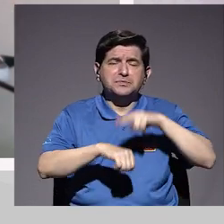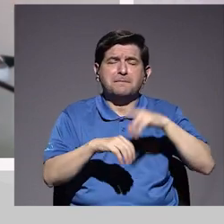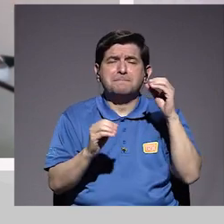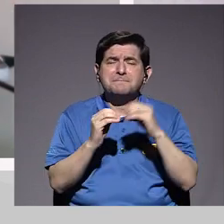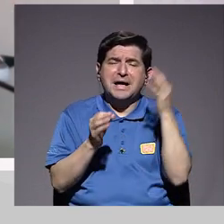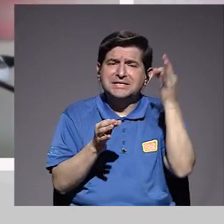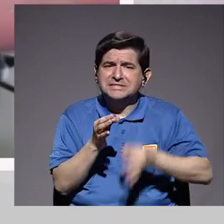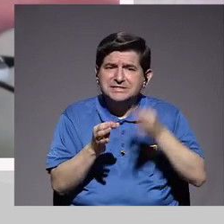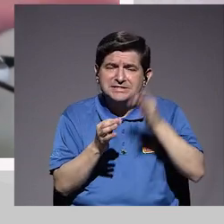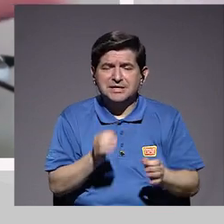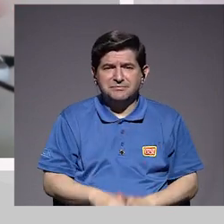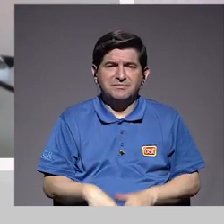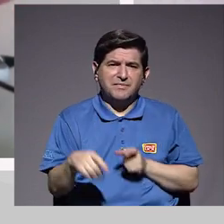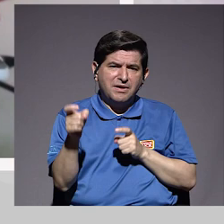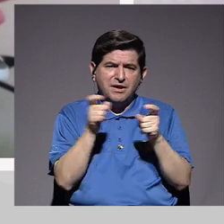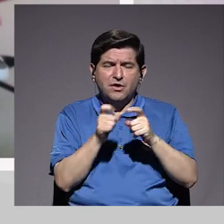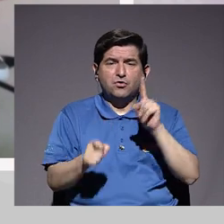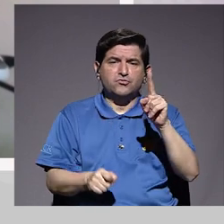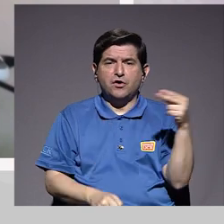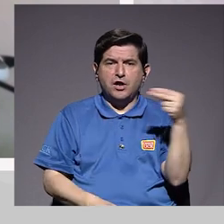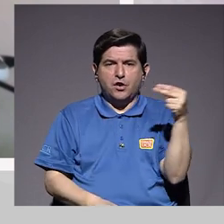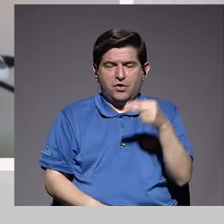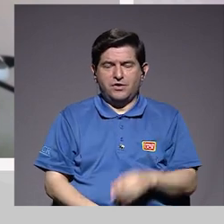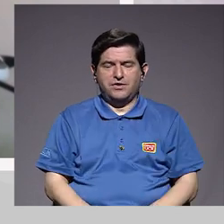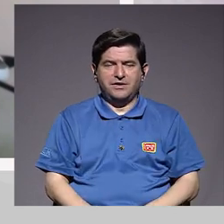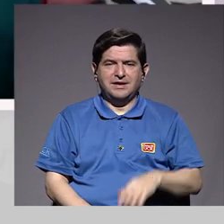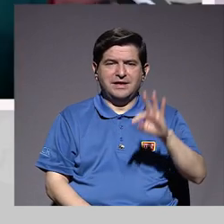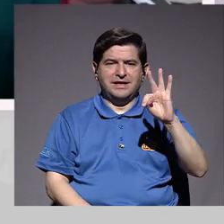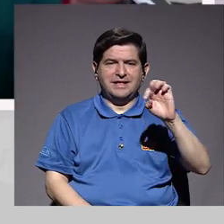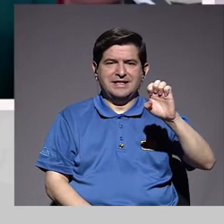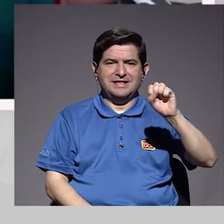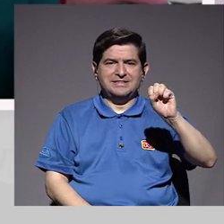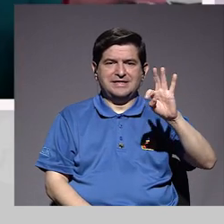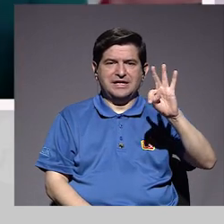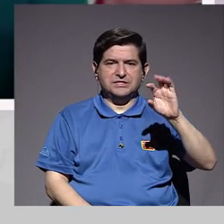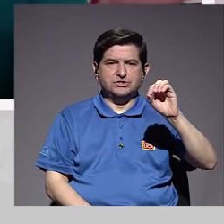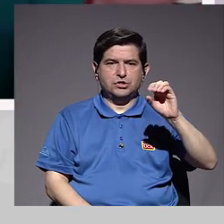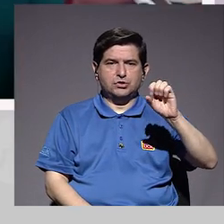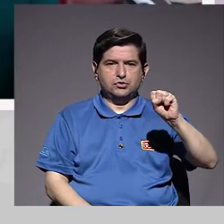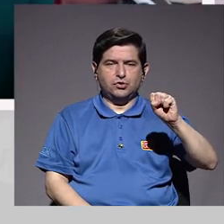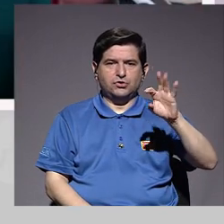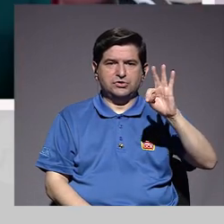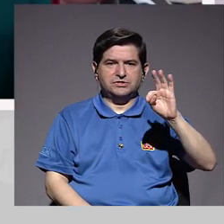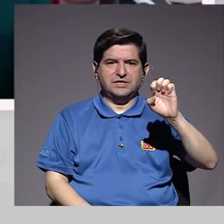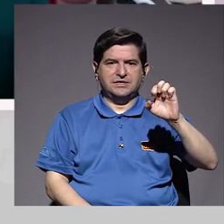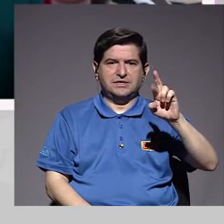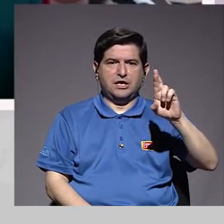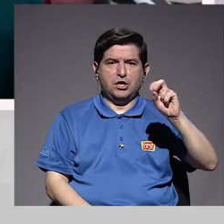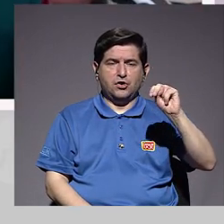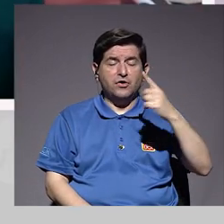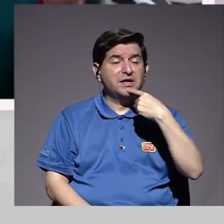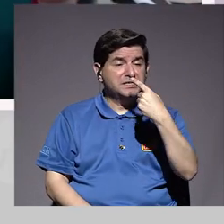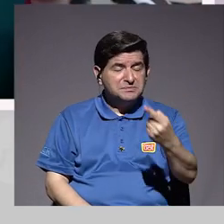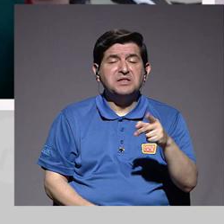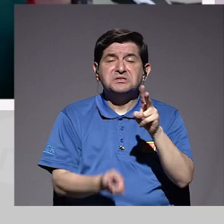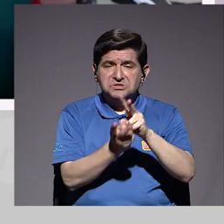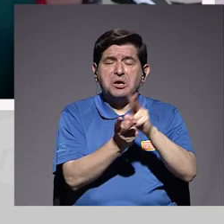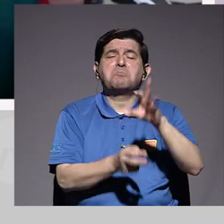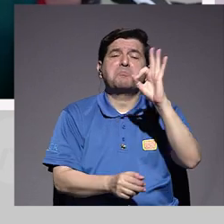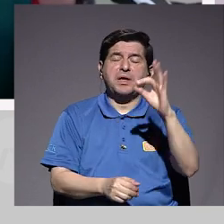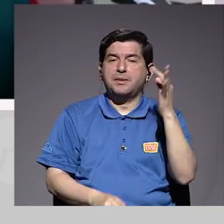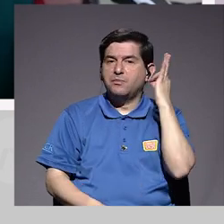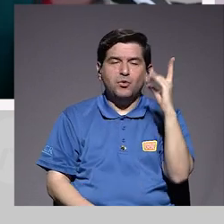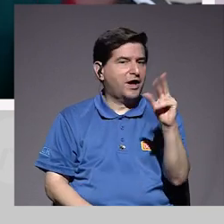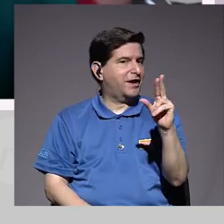dominados por una sola hormona, la testosterona y, entonces, por lo general, si nos dicen, pues, relaciones, está bien, siempre va a estar bien. En las mujeres, no. En las mujeres,